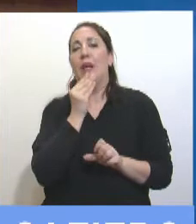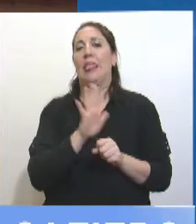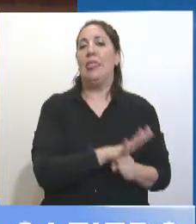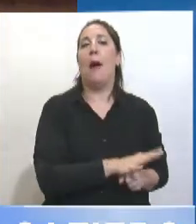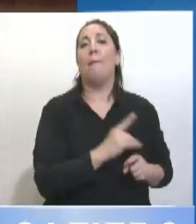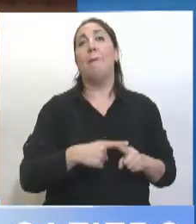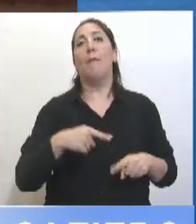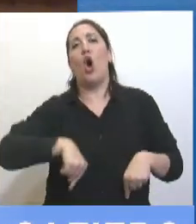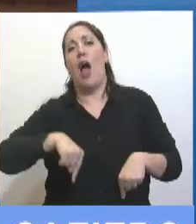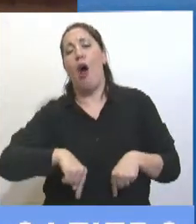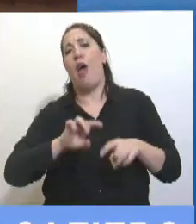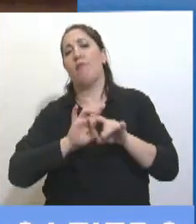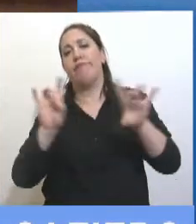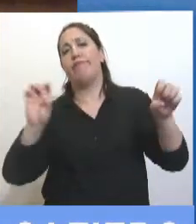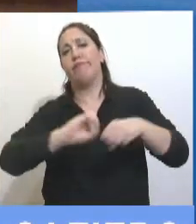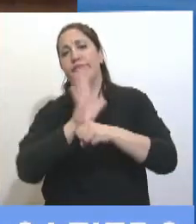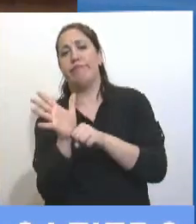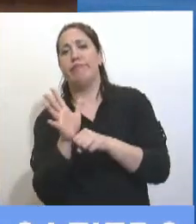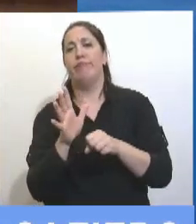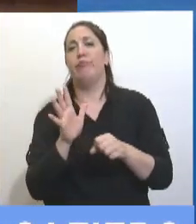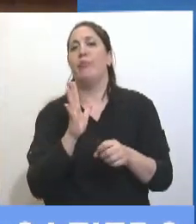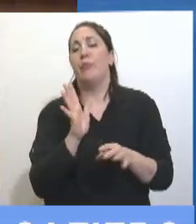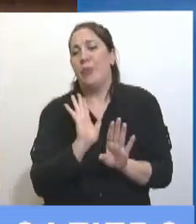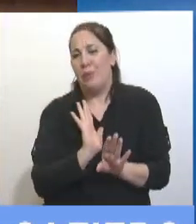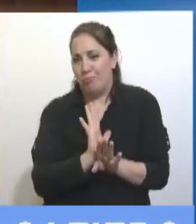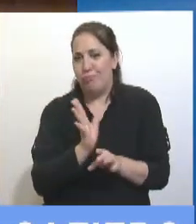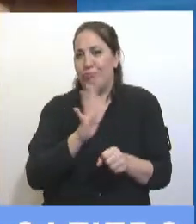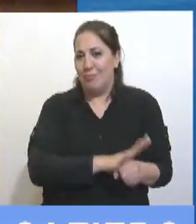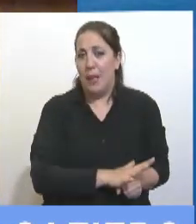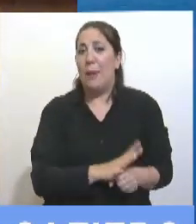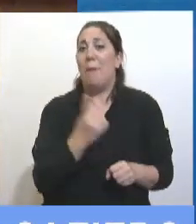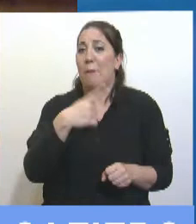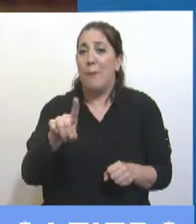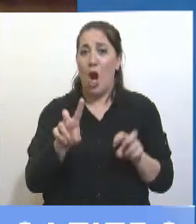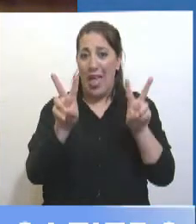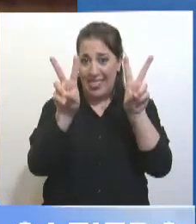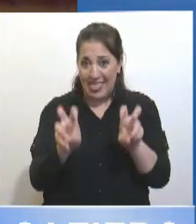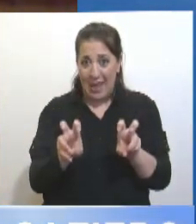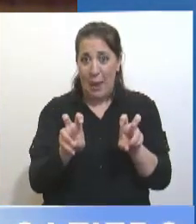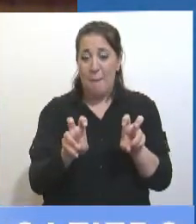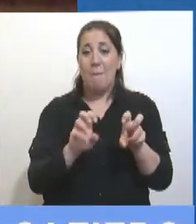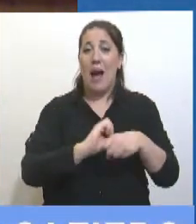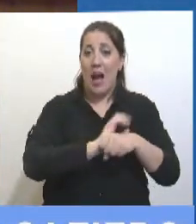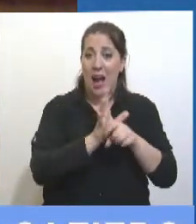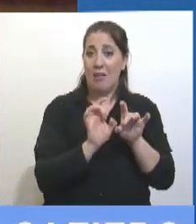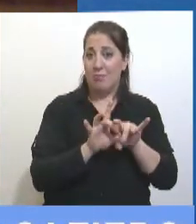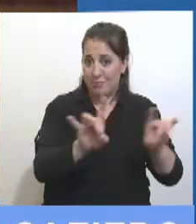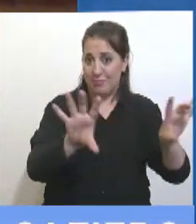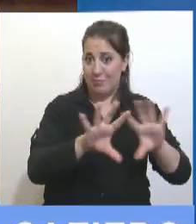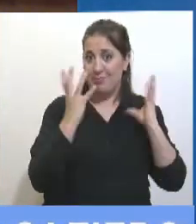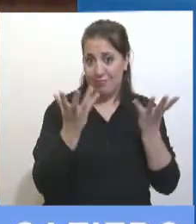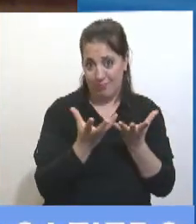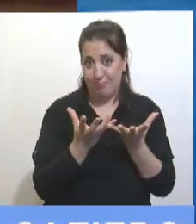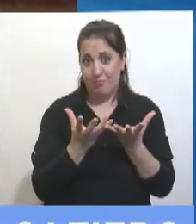Gran parte de los problemas están enmascarados. Tenemos por un lado el tema de la pandemia, que debemos decir